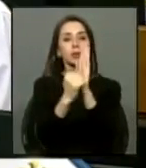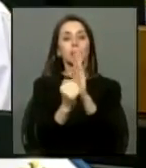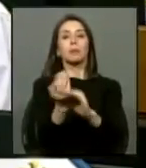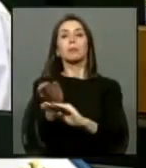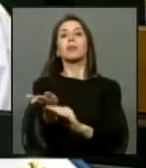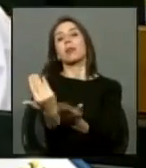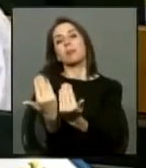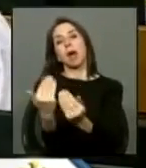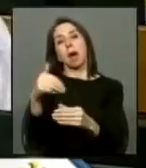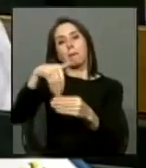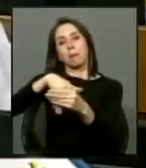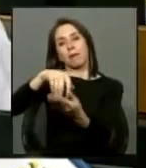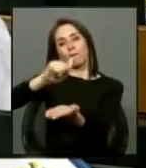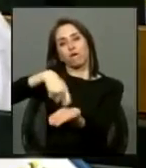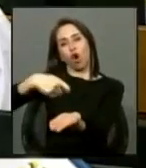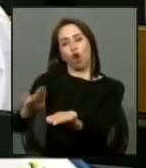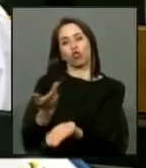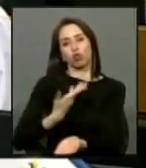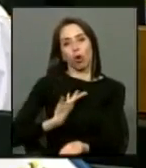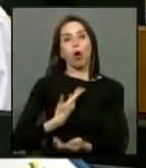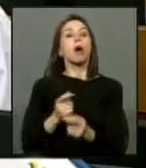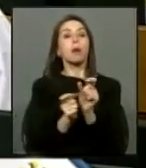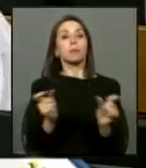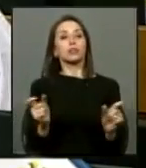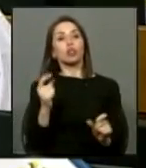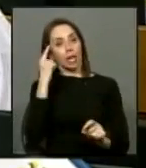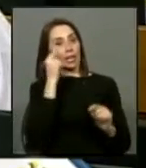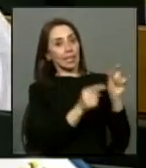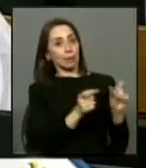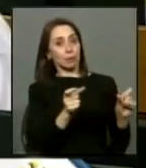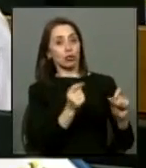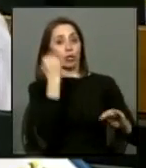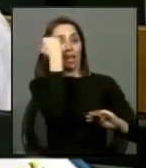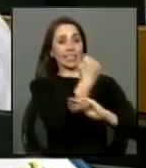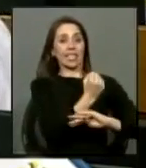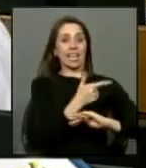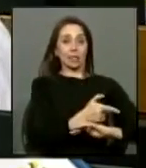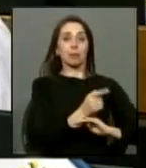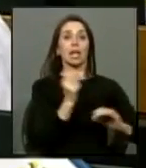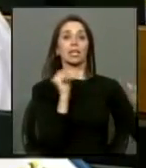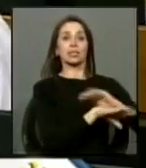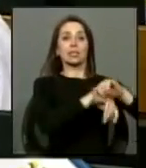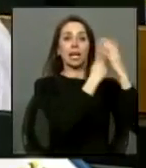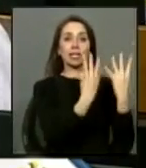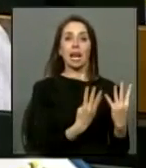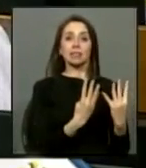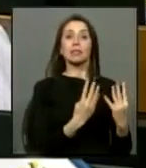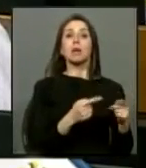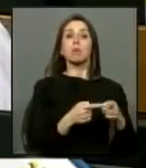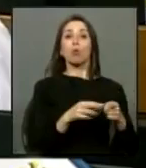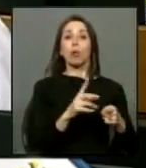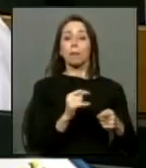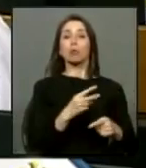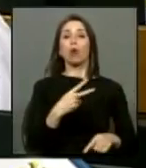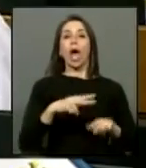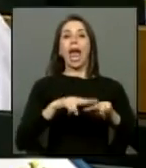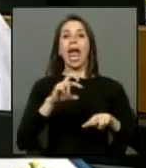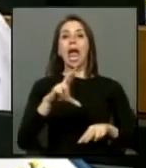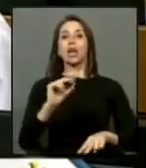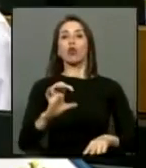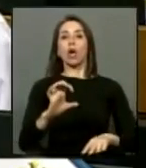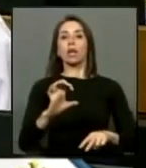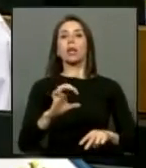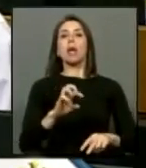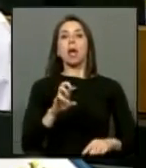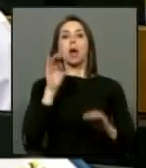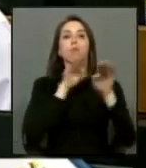voto esos mismos que consideran a los criminales de Punta Peuco héroes patriotas por eso es importante que